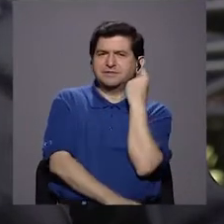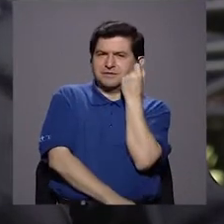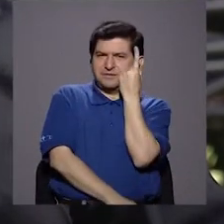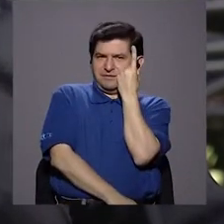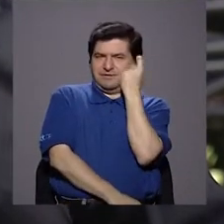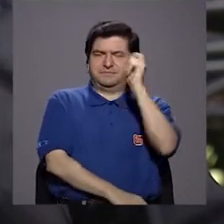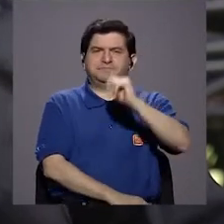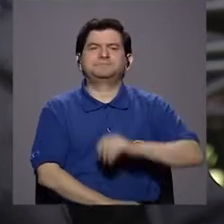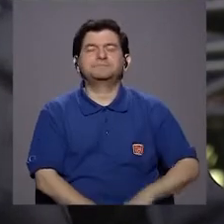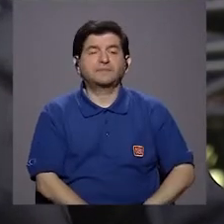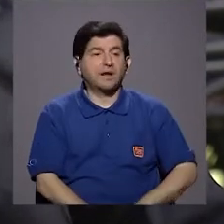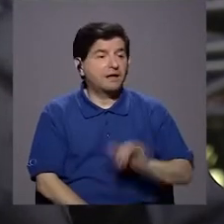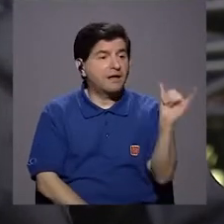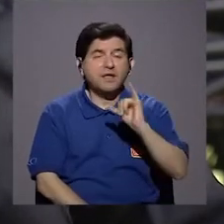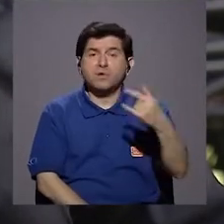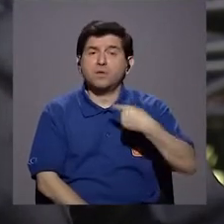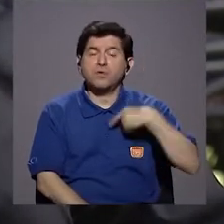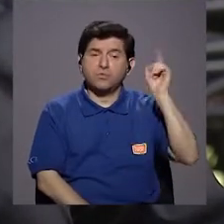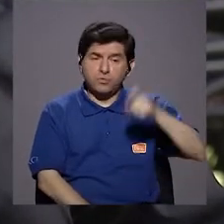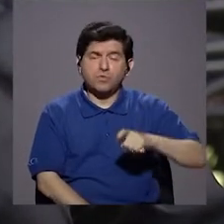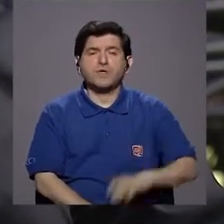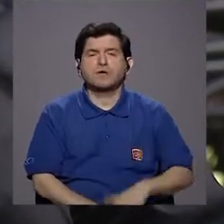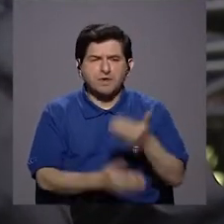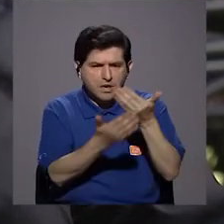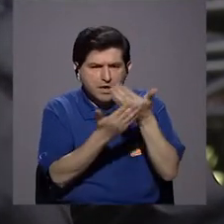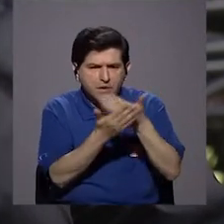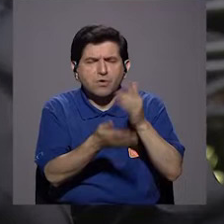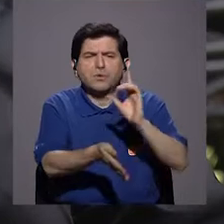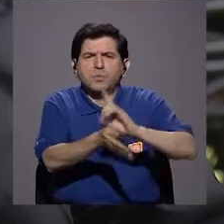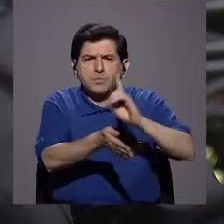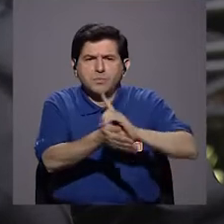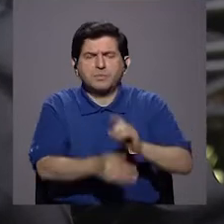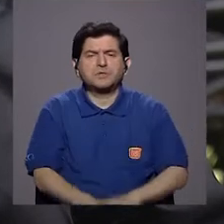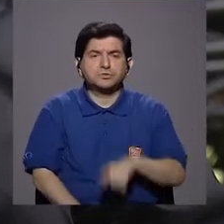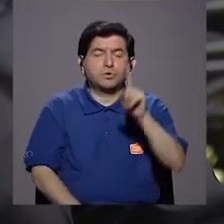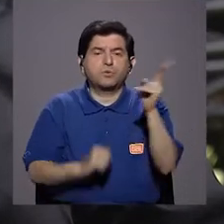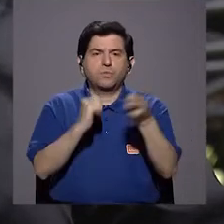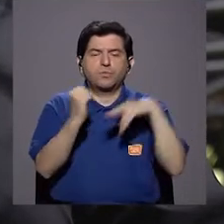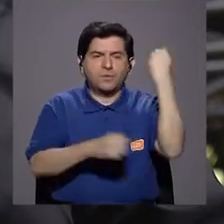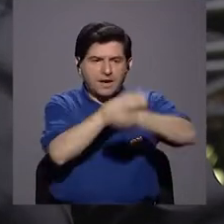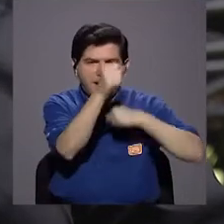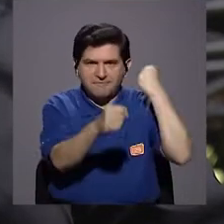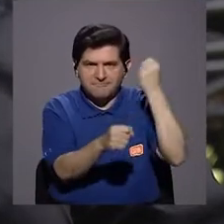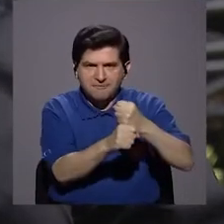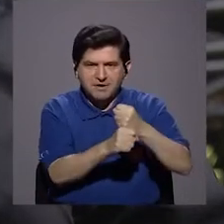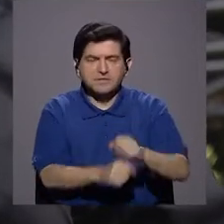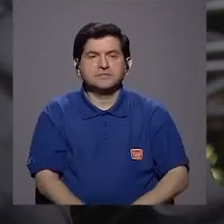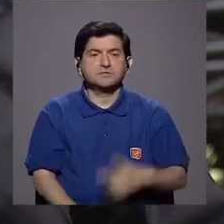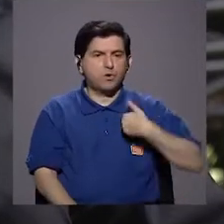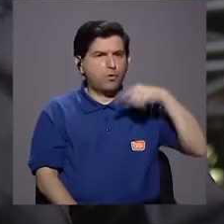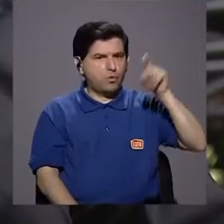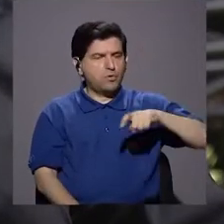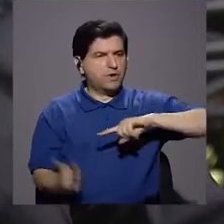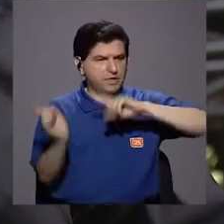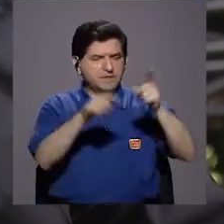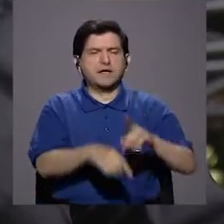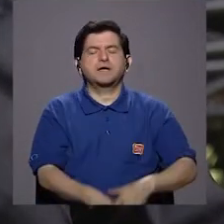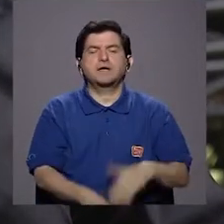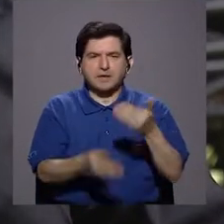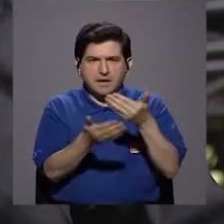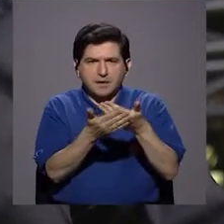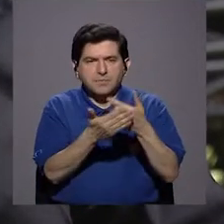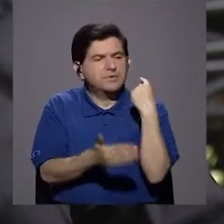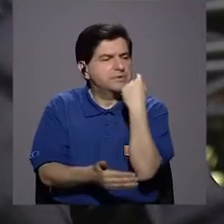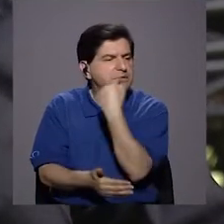entienda, ¿no? De que así como uno debiera ir a un chequeo médico por lo menos una vez al año, uno realmente debiera ir a un chequeo dental